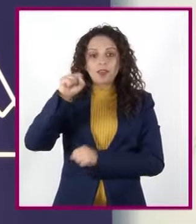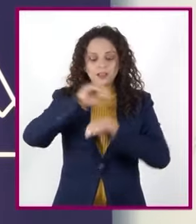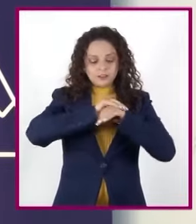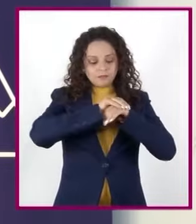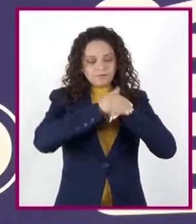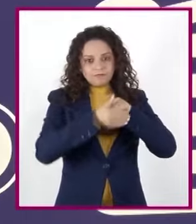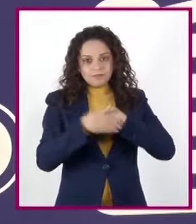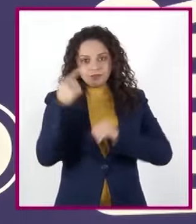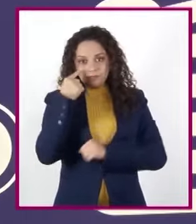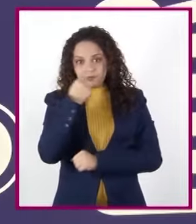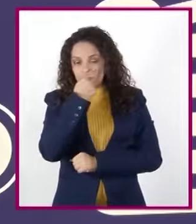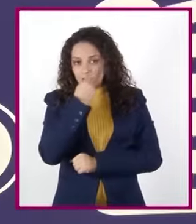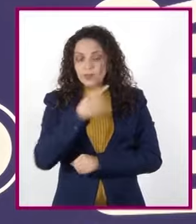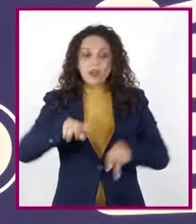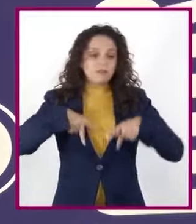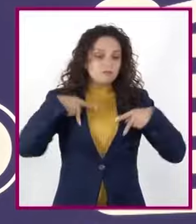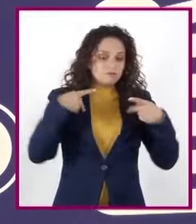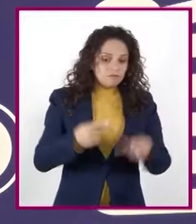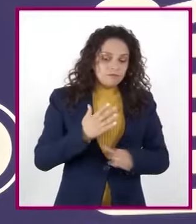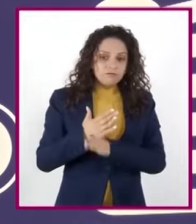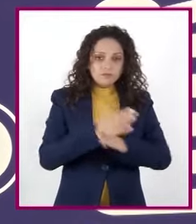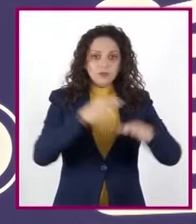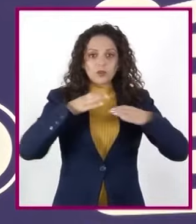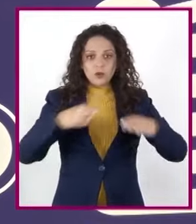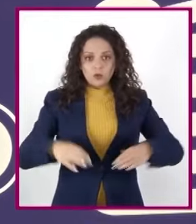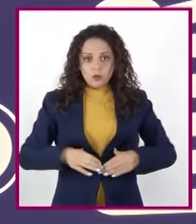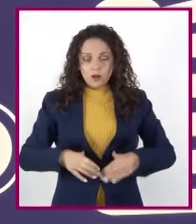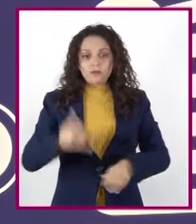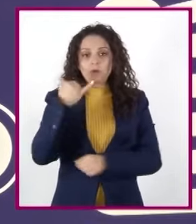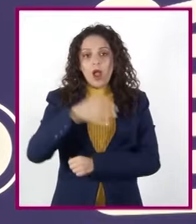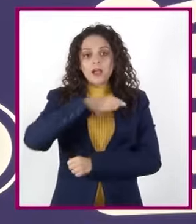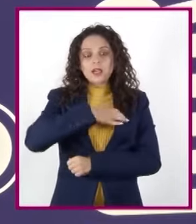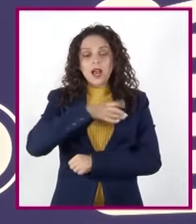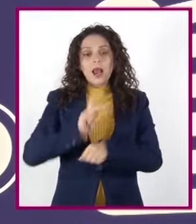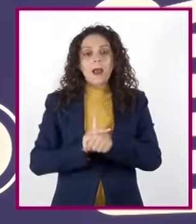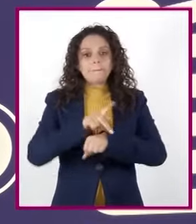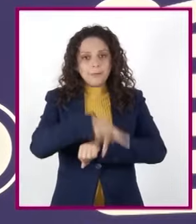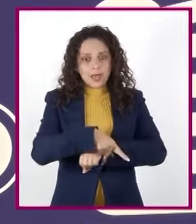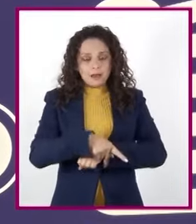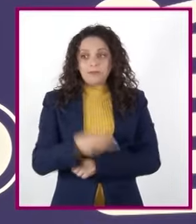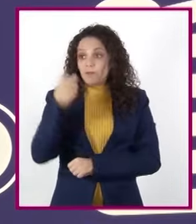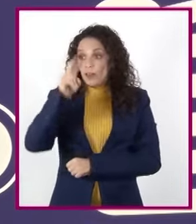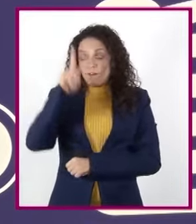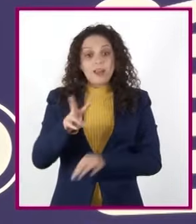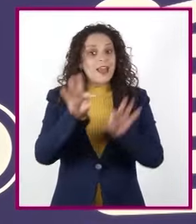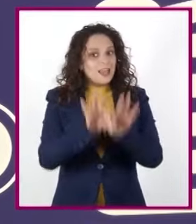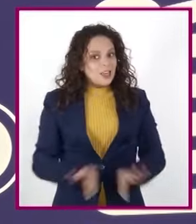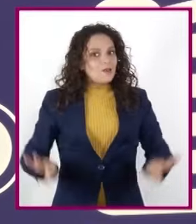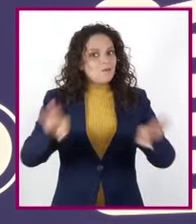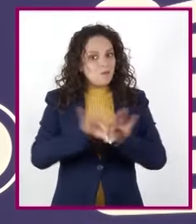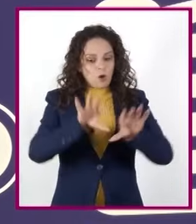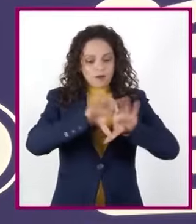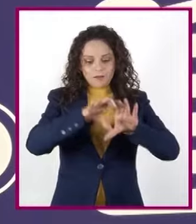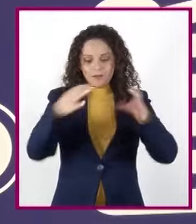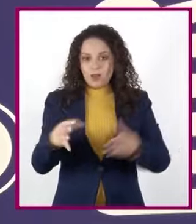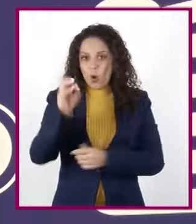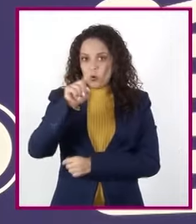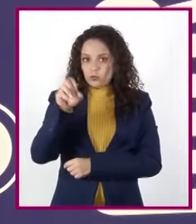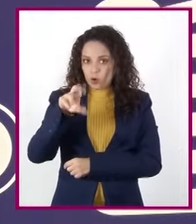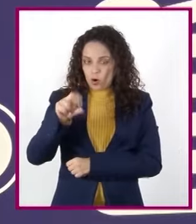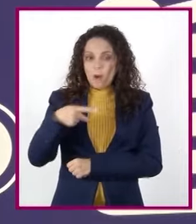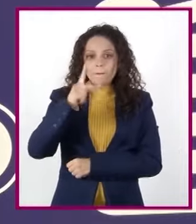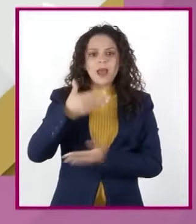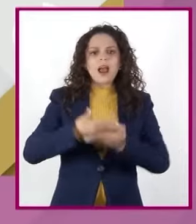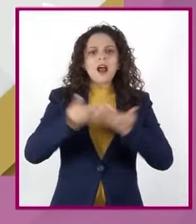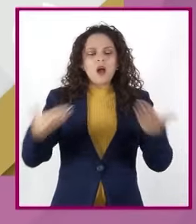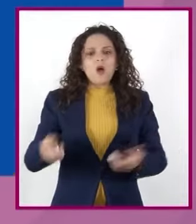cáncer de piel. Sin duda, la capa de ozono es muy importante. Ahora es turno de la siguiente capa, llamada mesósfera.